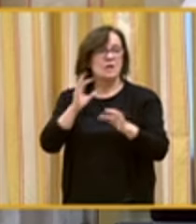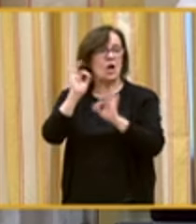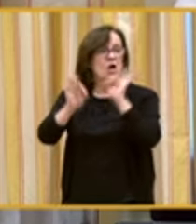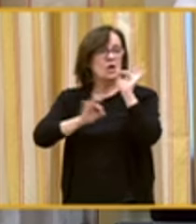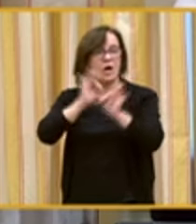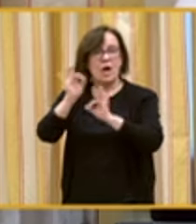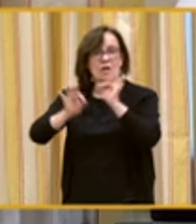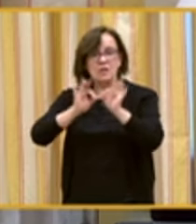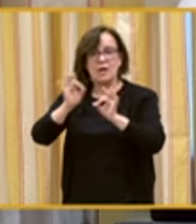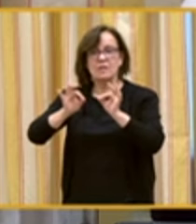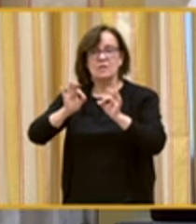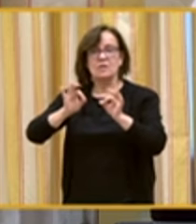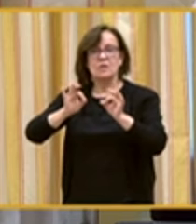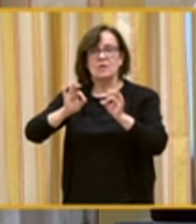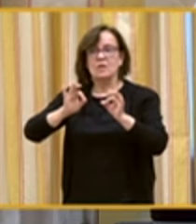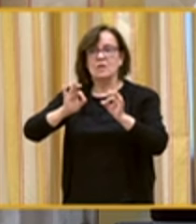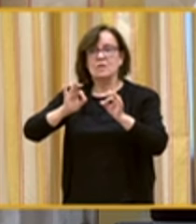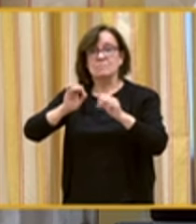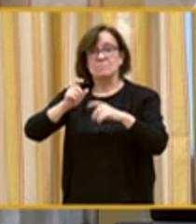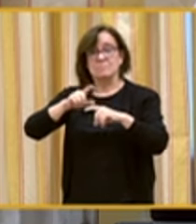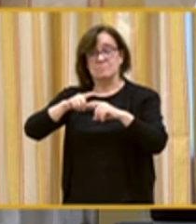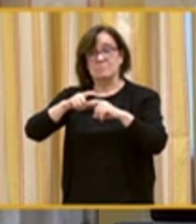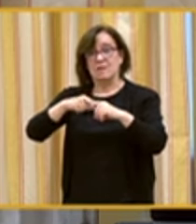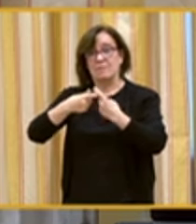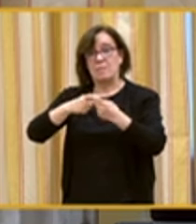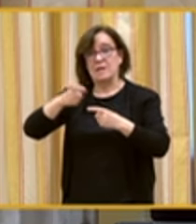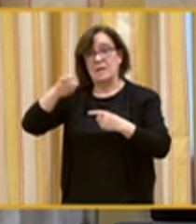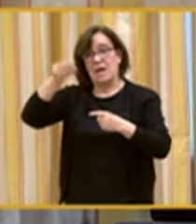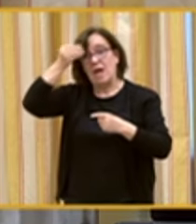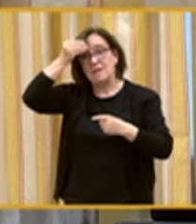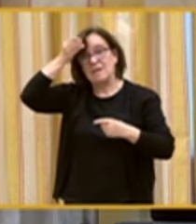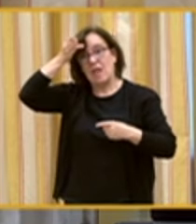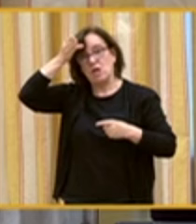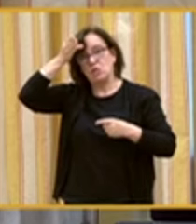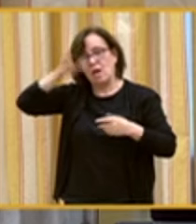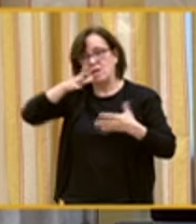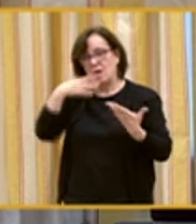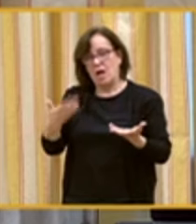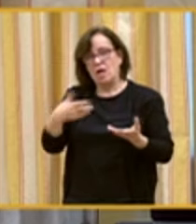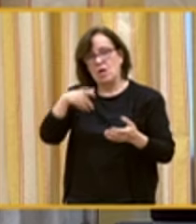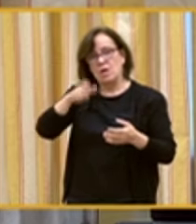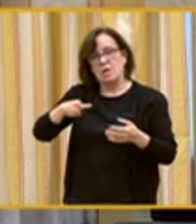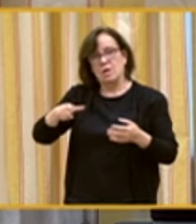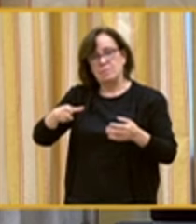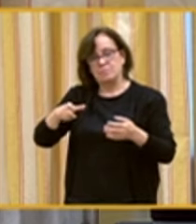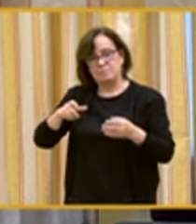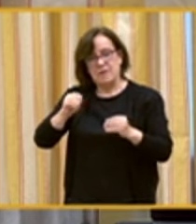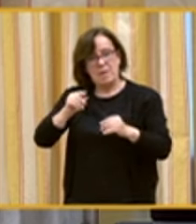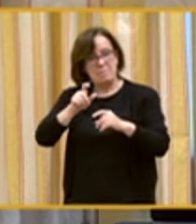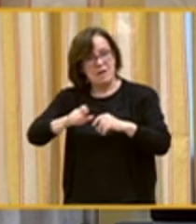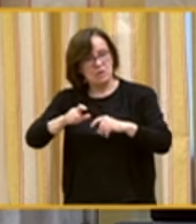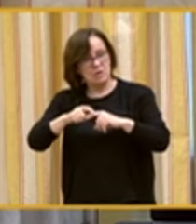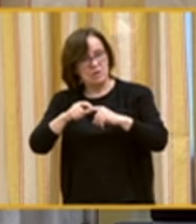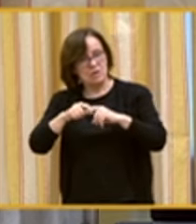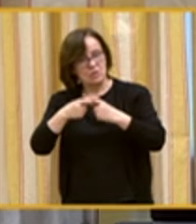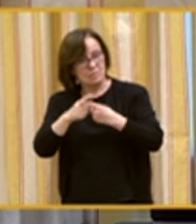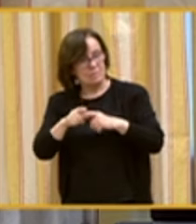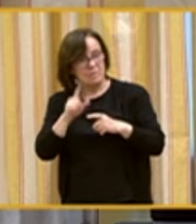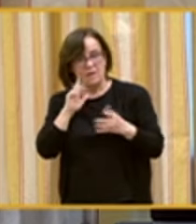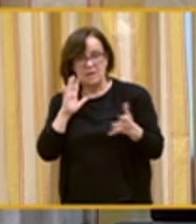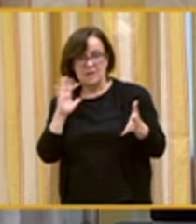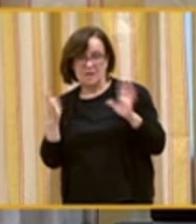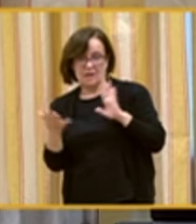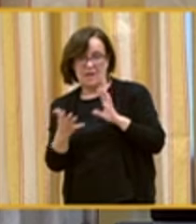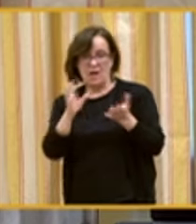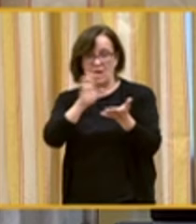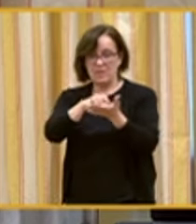familias de personas con discapacidad intelectual y hemos pasado a ser un movimiento de personas y sus familias. Transitamos